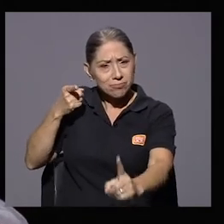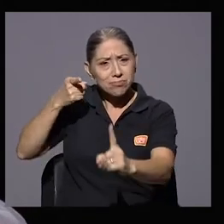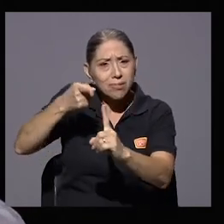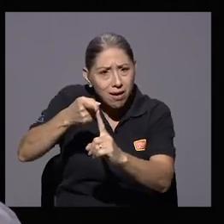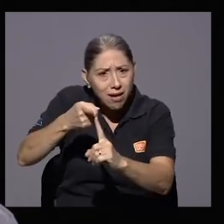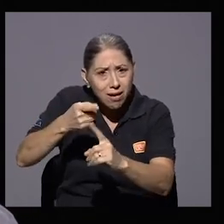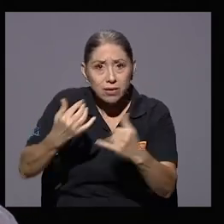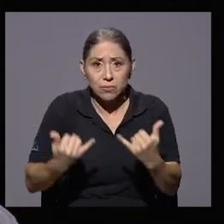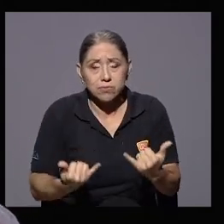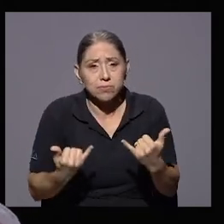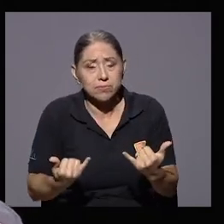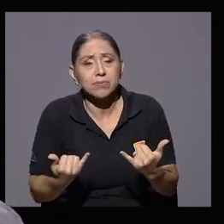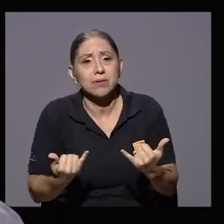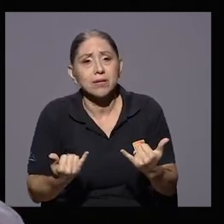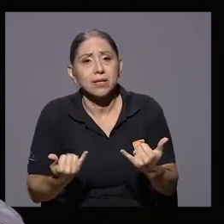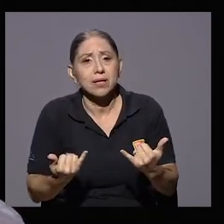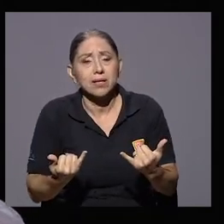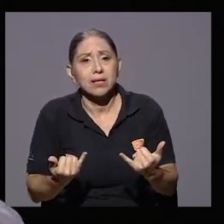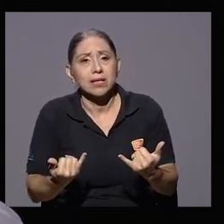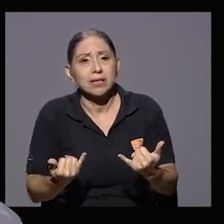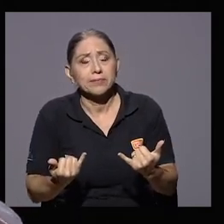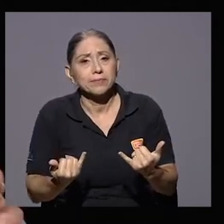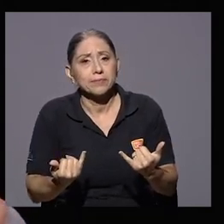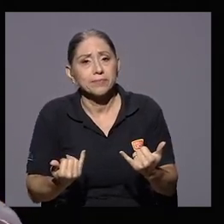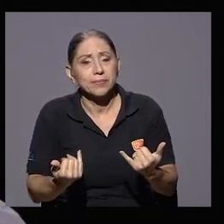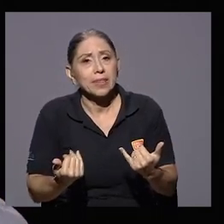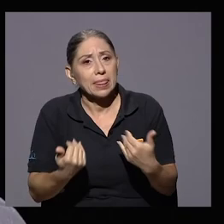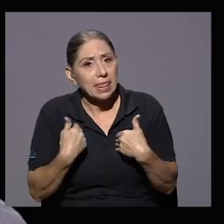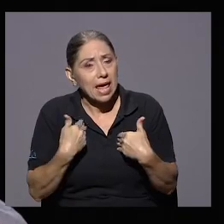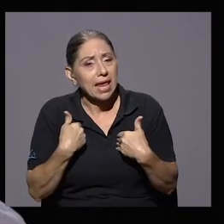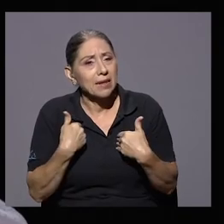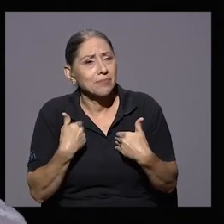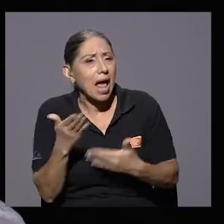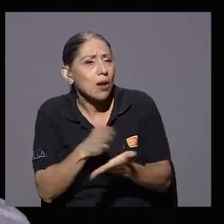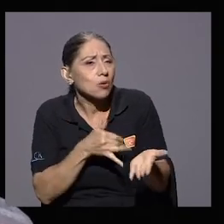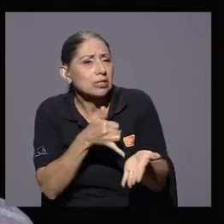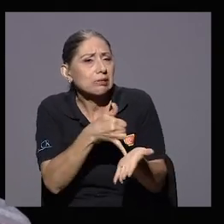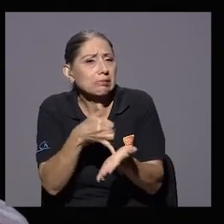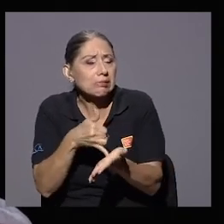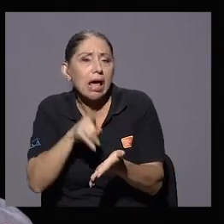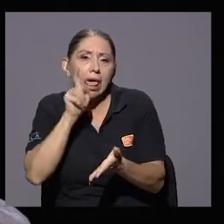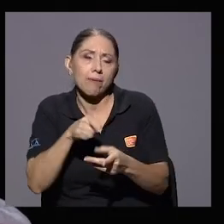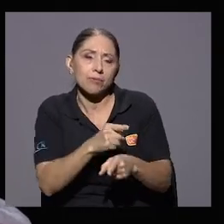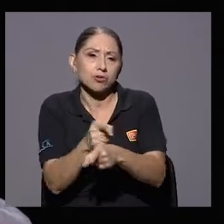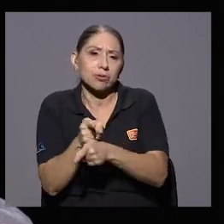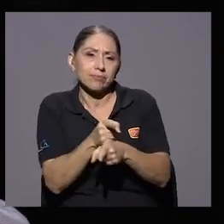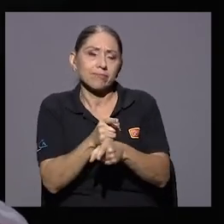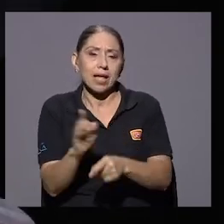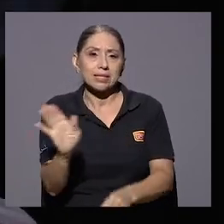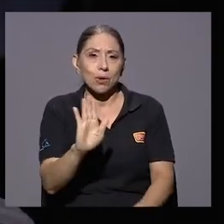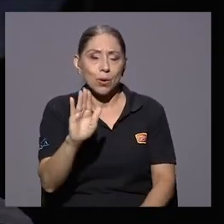que hoy por hoy, definitivamente, tiene estos huequitos que debemos de rellenar. Hasta luego.